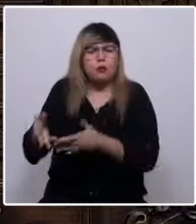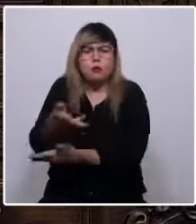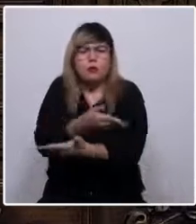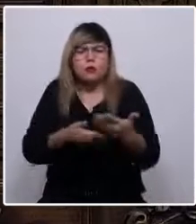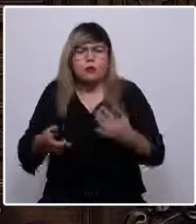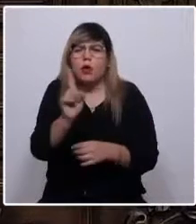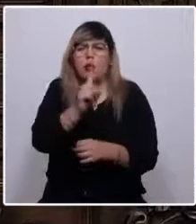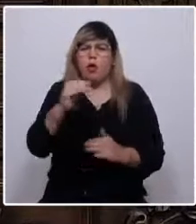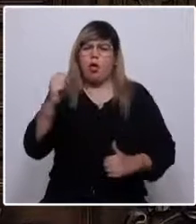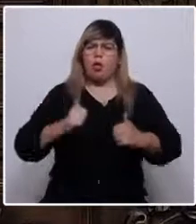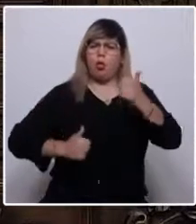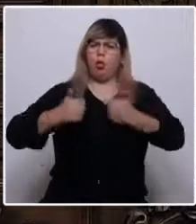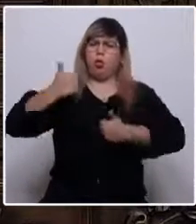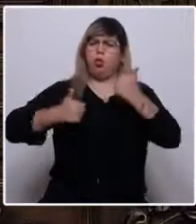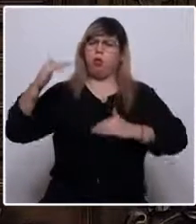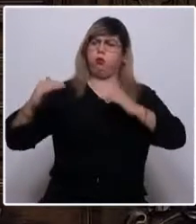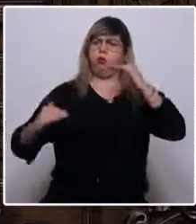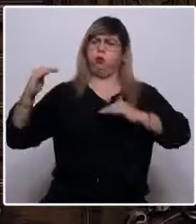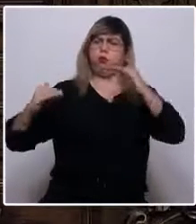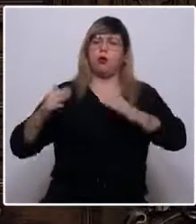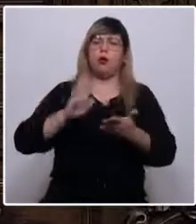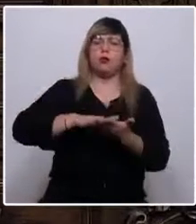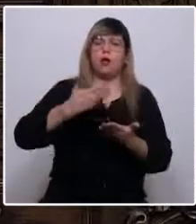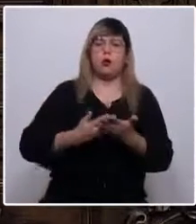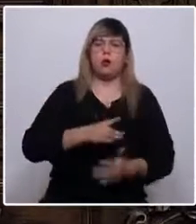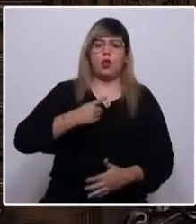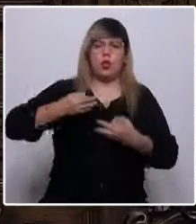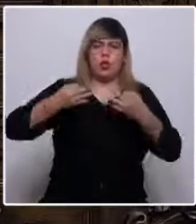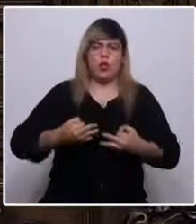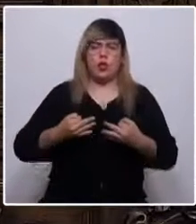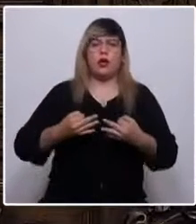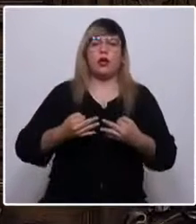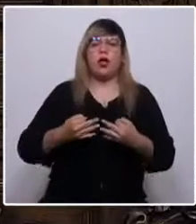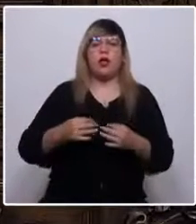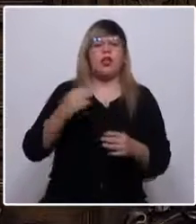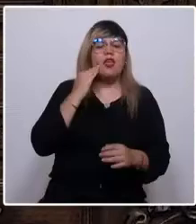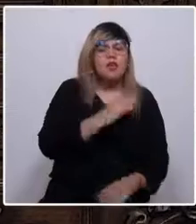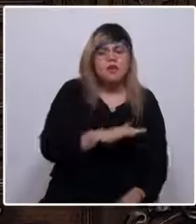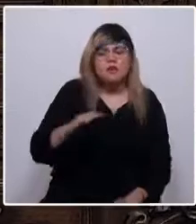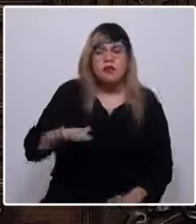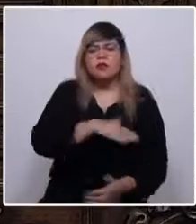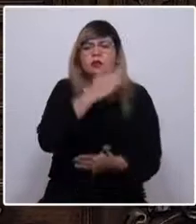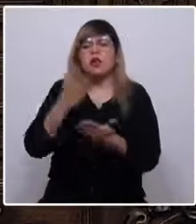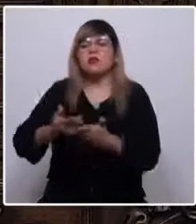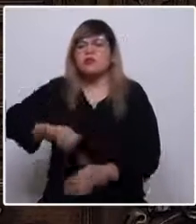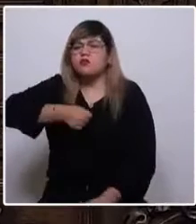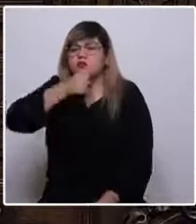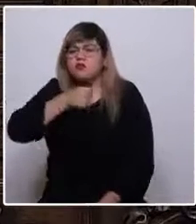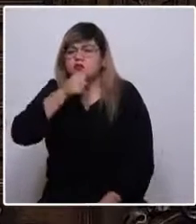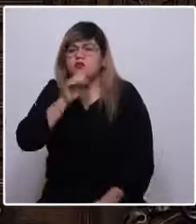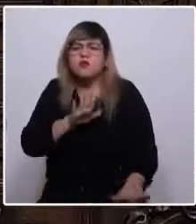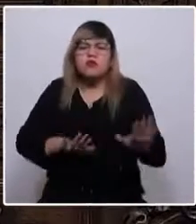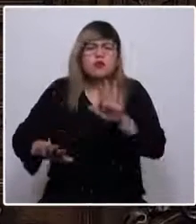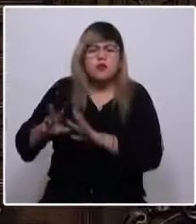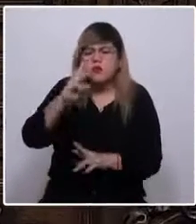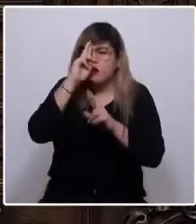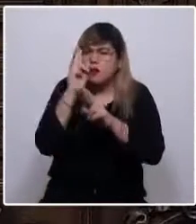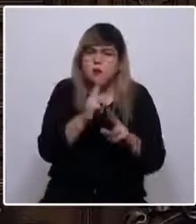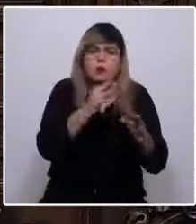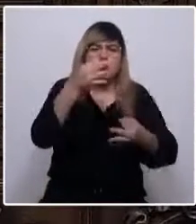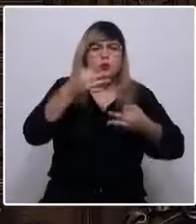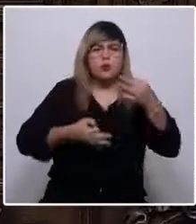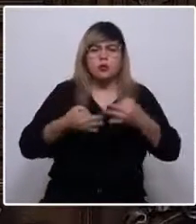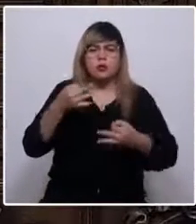no para competir, con una salud común y digna, extendiendo desde la infancia a la vejez, en el cuidado, el respeto y la justicia,